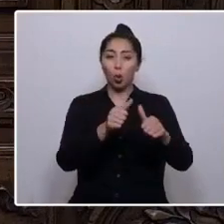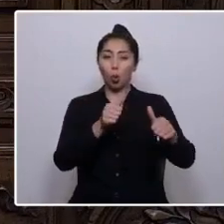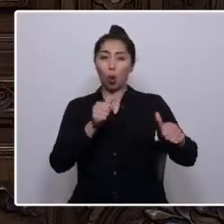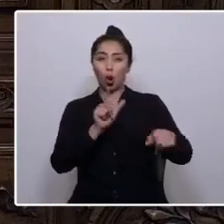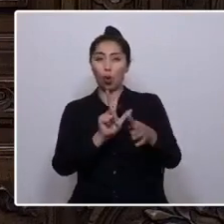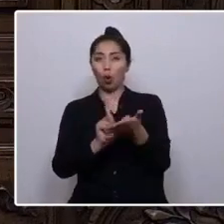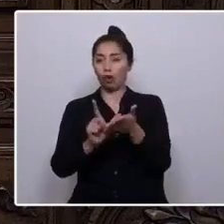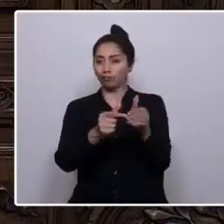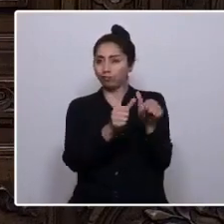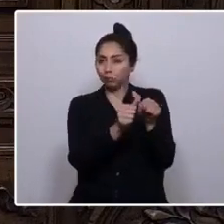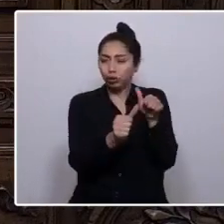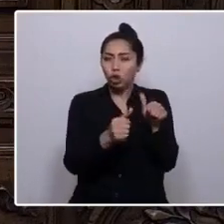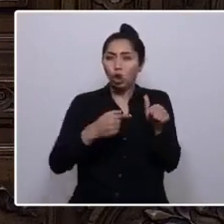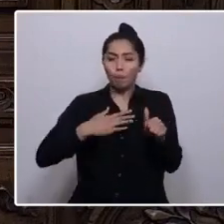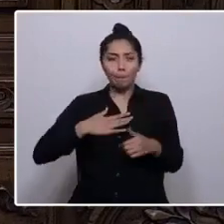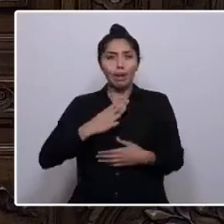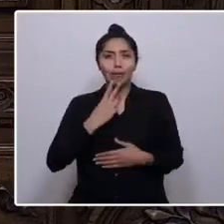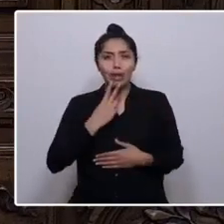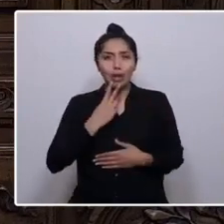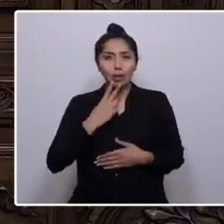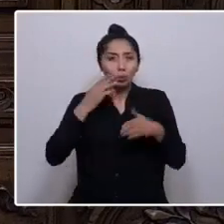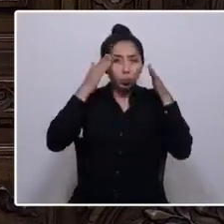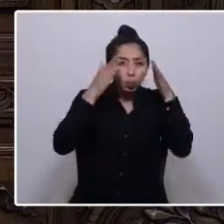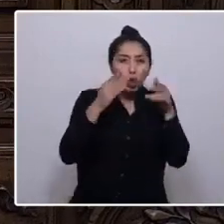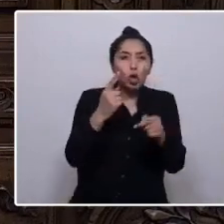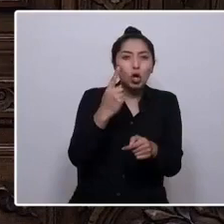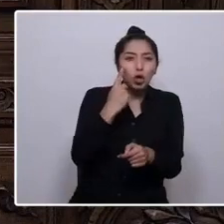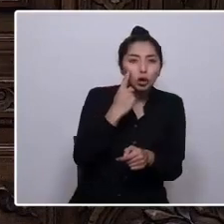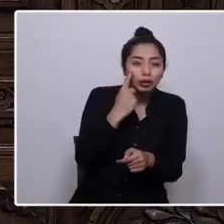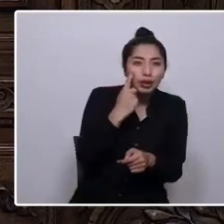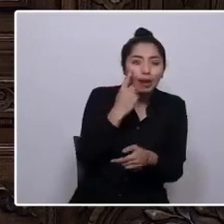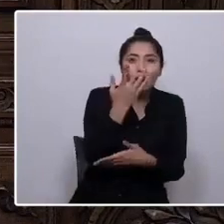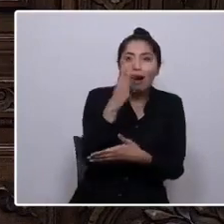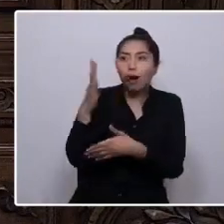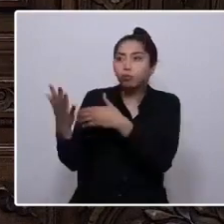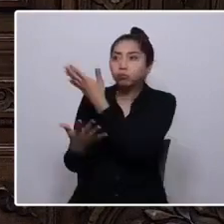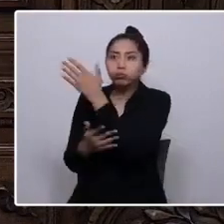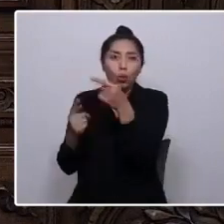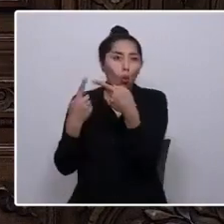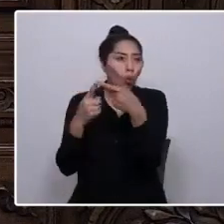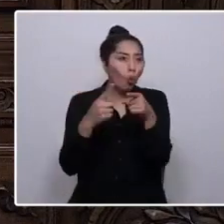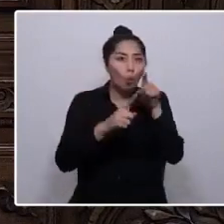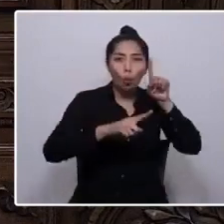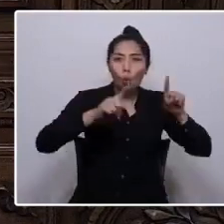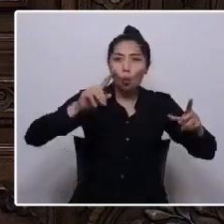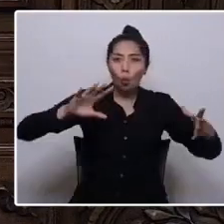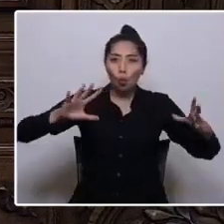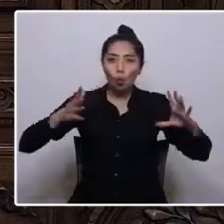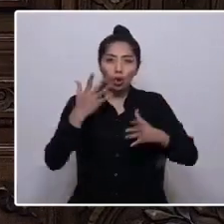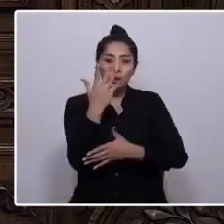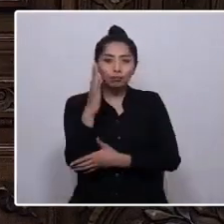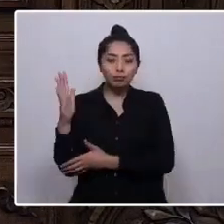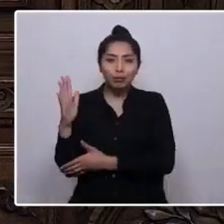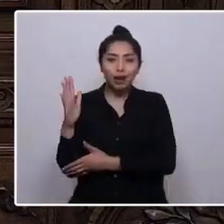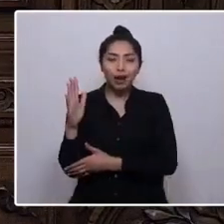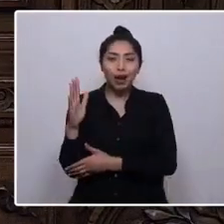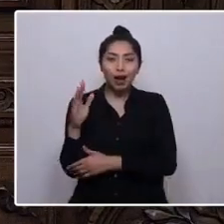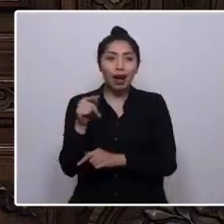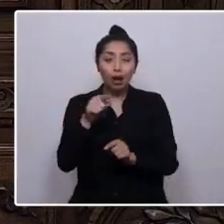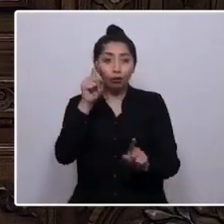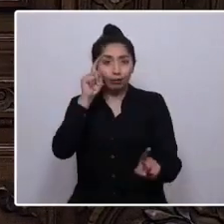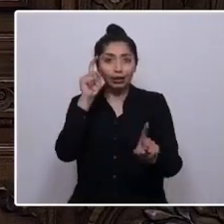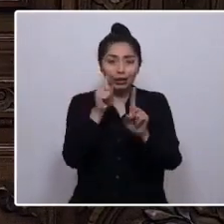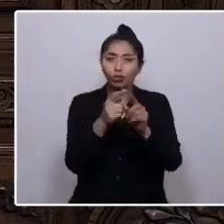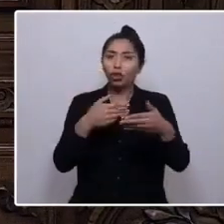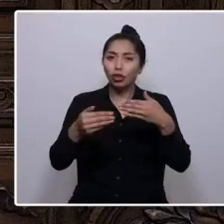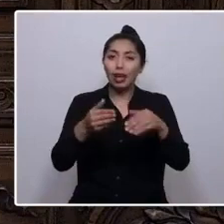parte de mi vida a conocer y estudiar la biodiversidad y los ecosistemas, recorriendo con esa finalidad desde